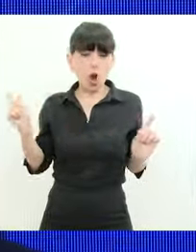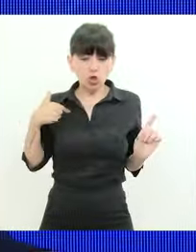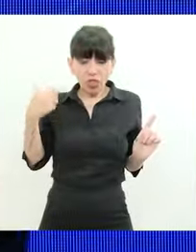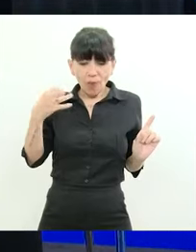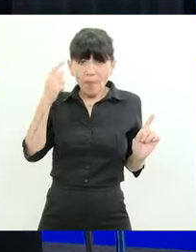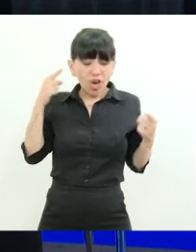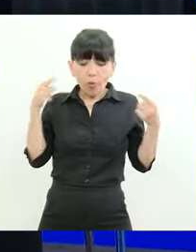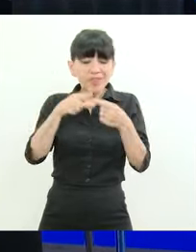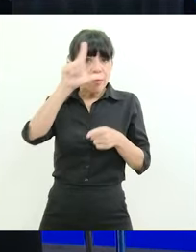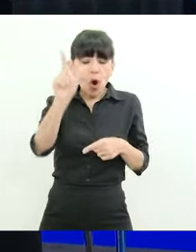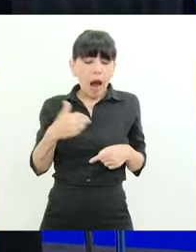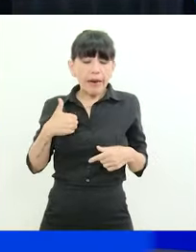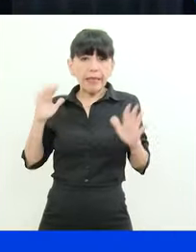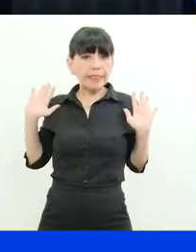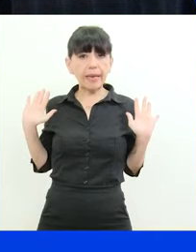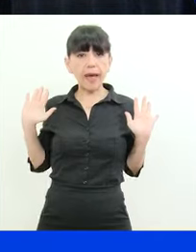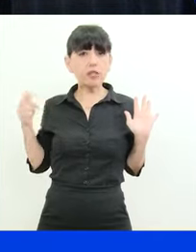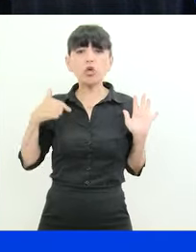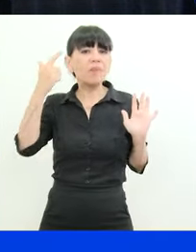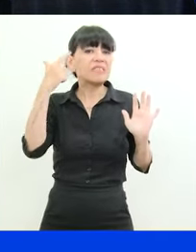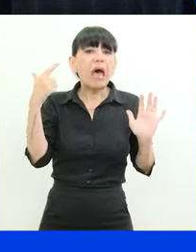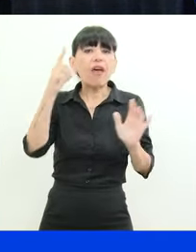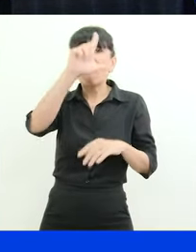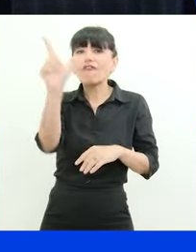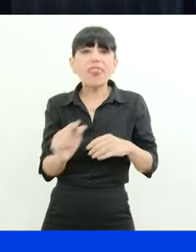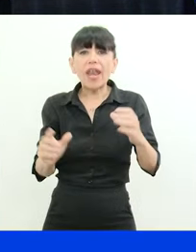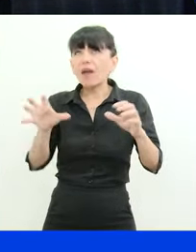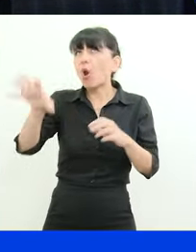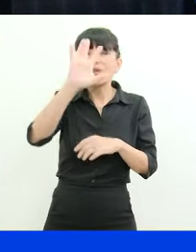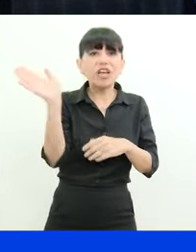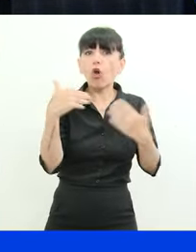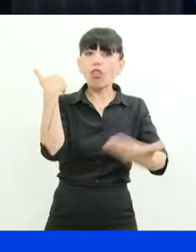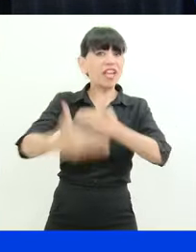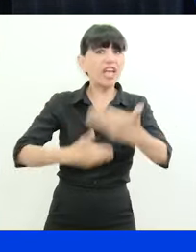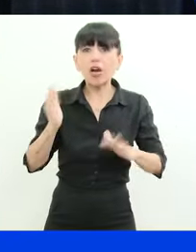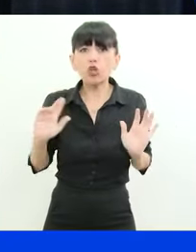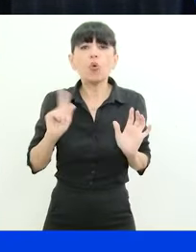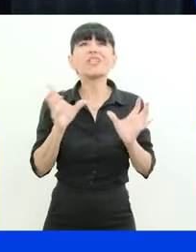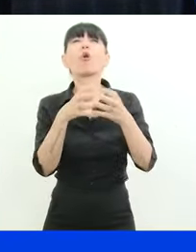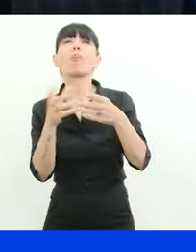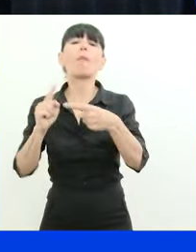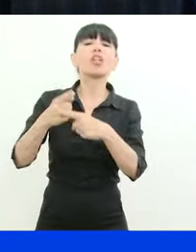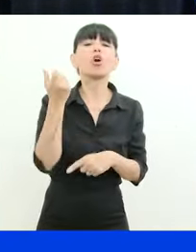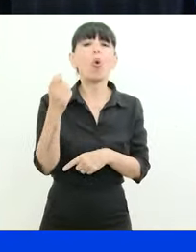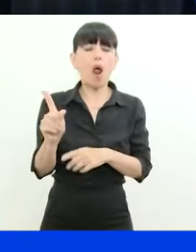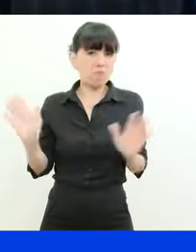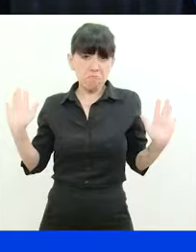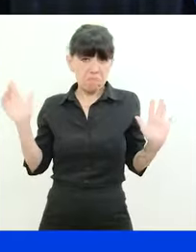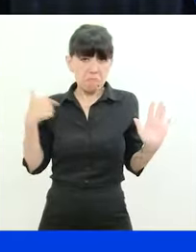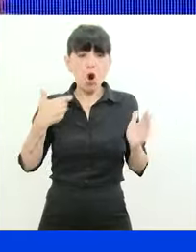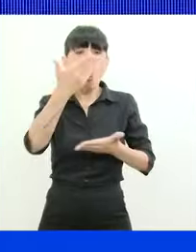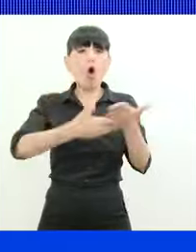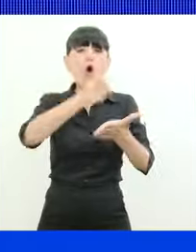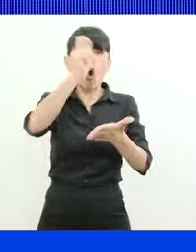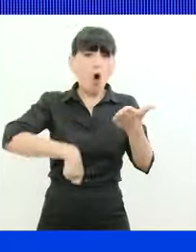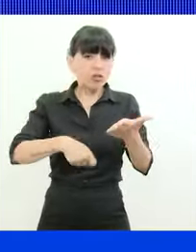y tengo que pensar en el desarrollo federal sin importarme la cuestión partidaria. Firmé el contrato con alegría